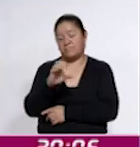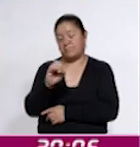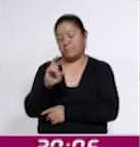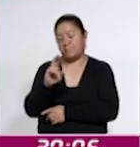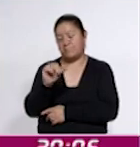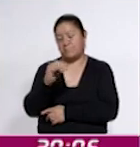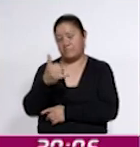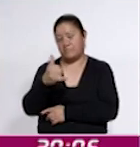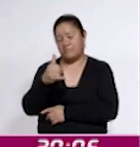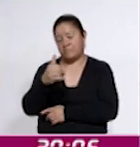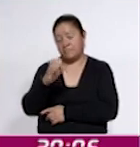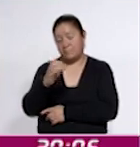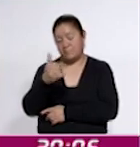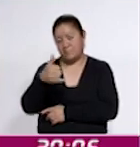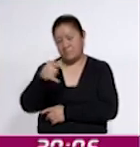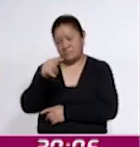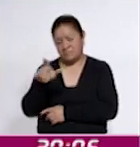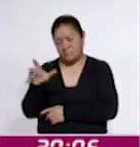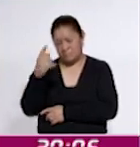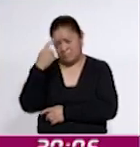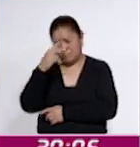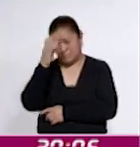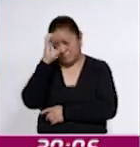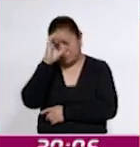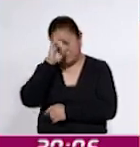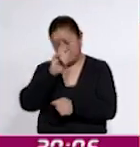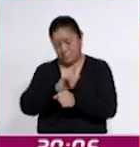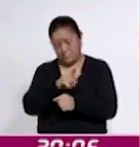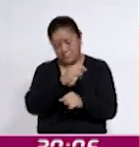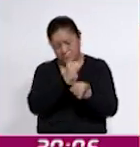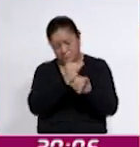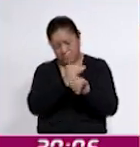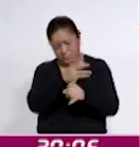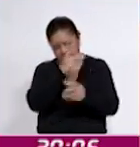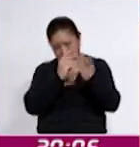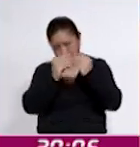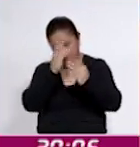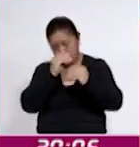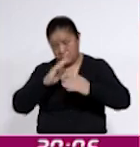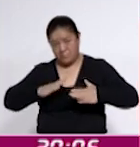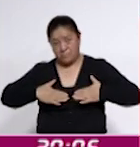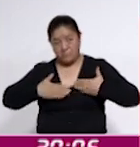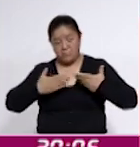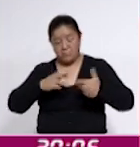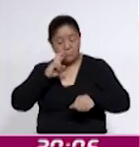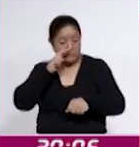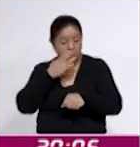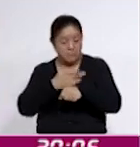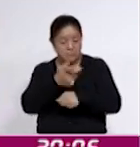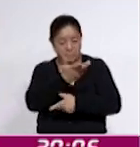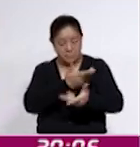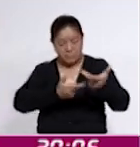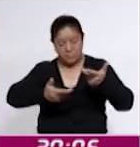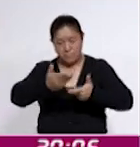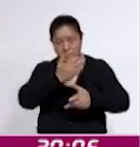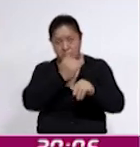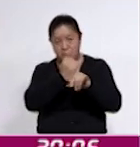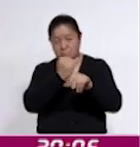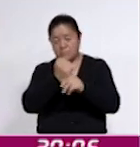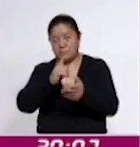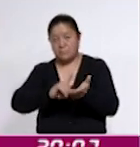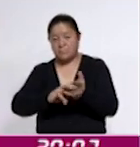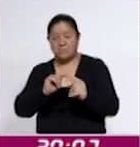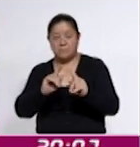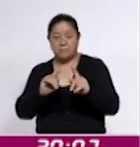para promover la cultura de ciberseguridad, la alfabetización digital, la confianza y el uso responsable de los servicios digitales en el Estado,